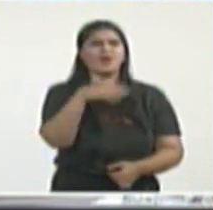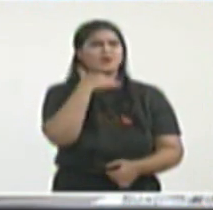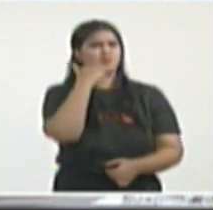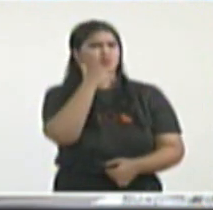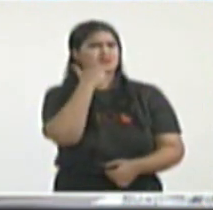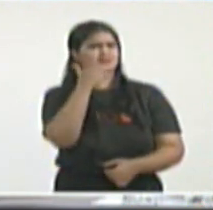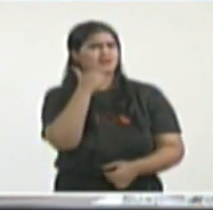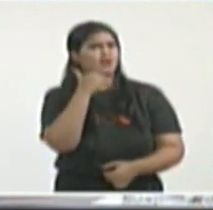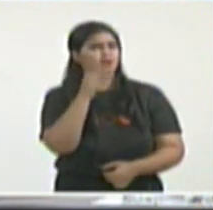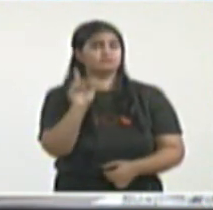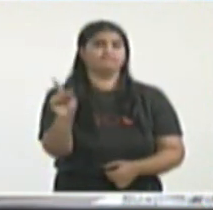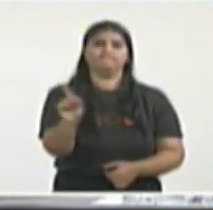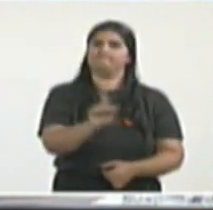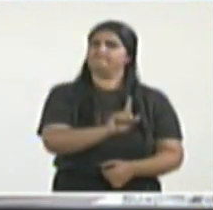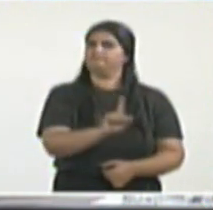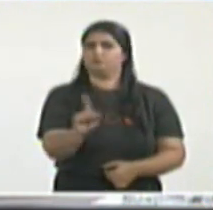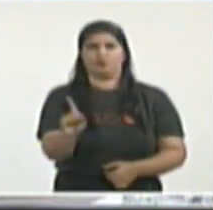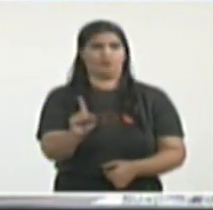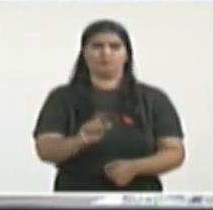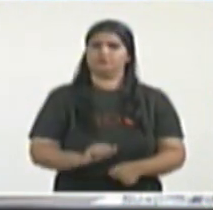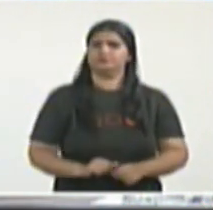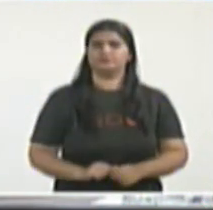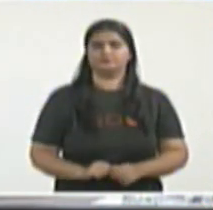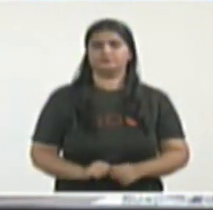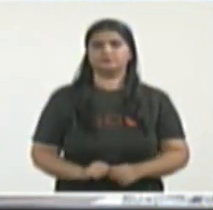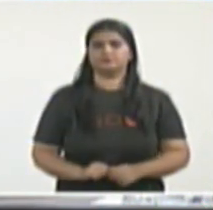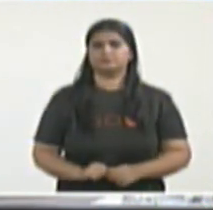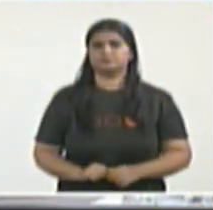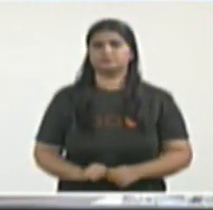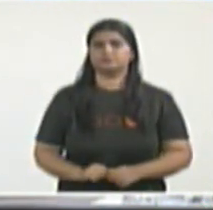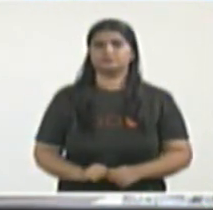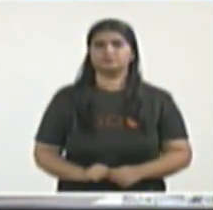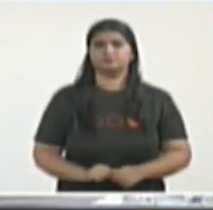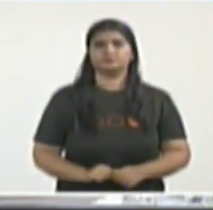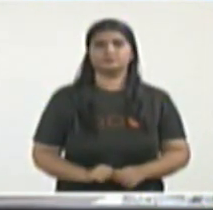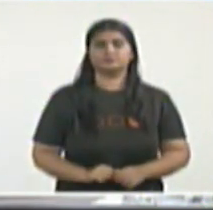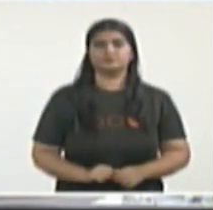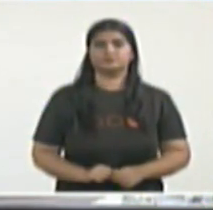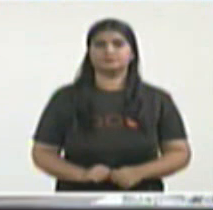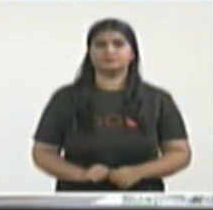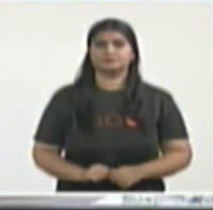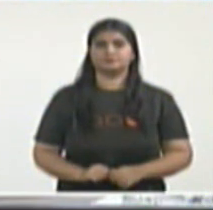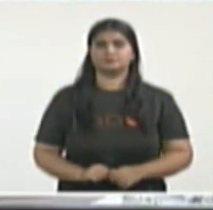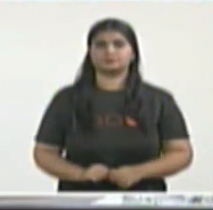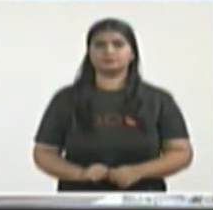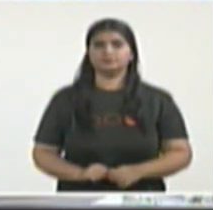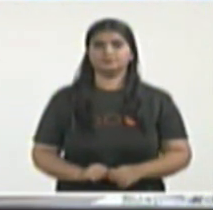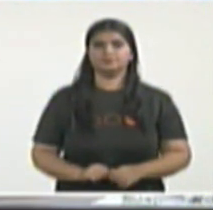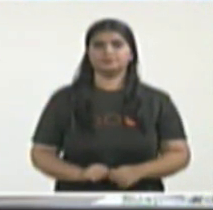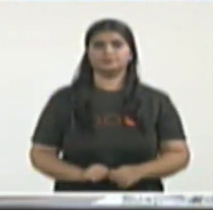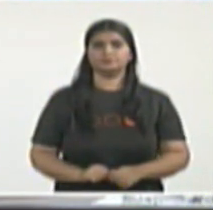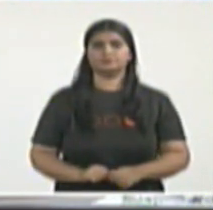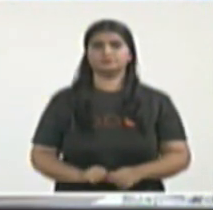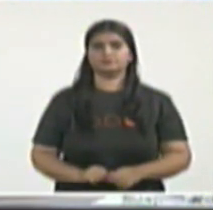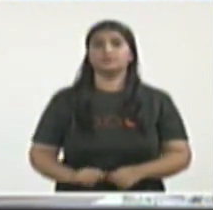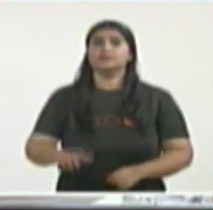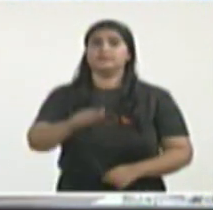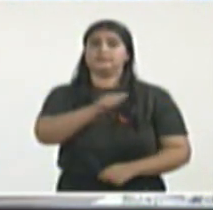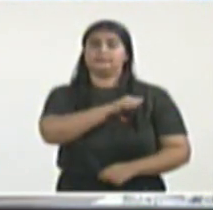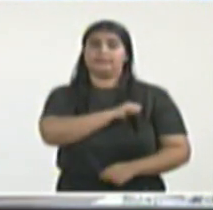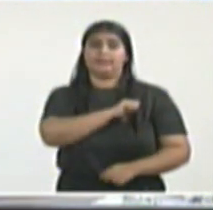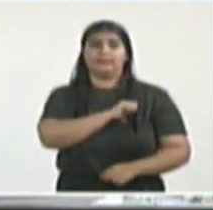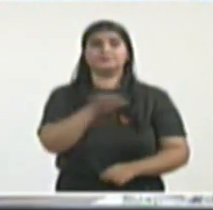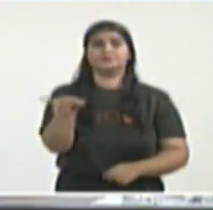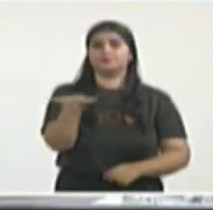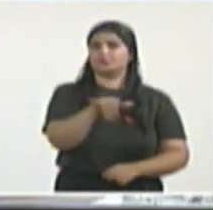dirigida precisamente a boicotear, a dañar la votación de la Asamblea General de Naciones Unidas contra el bloqueo